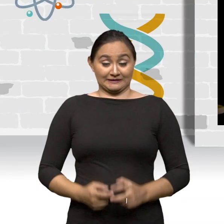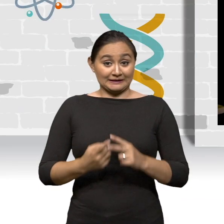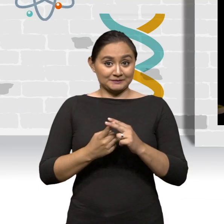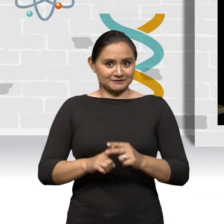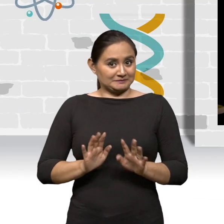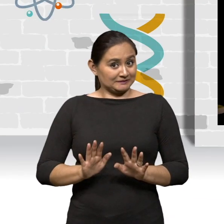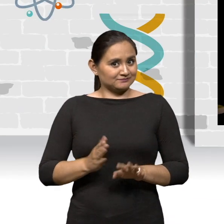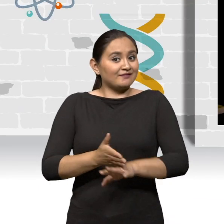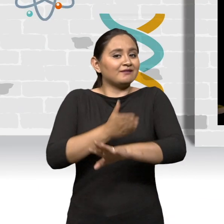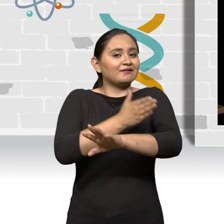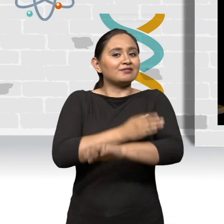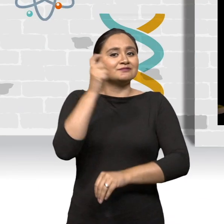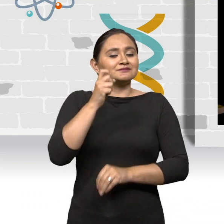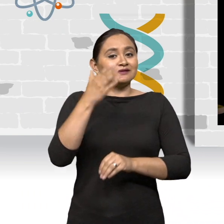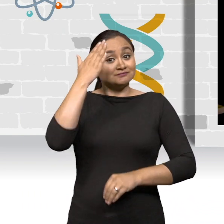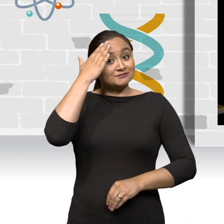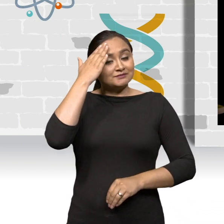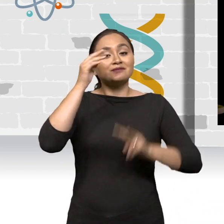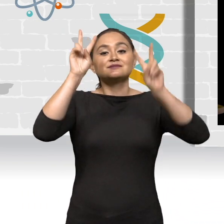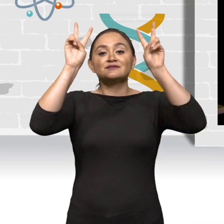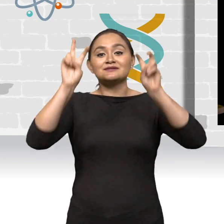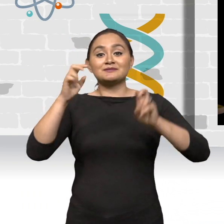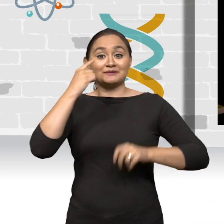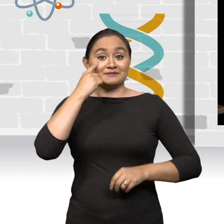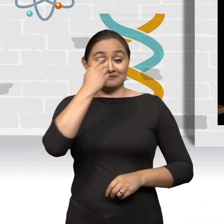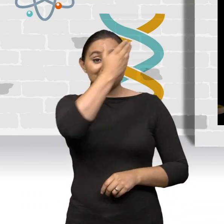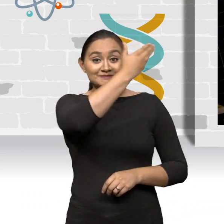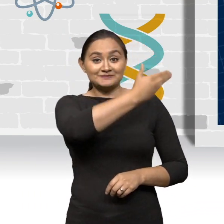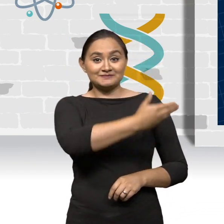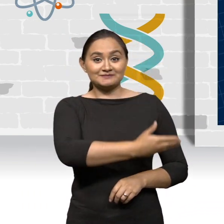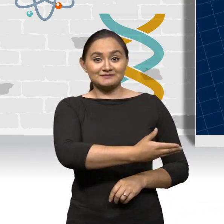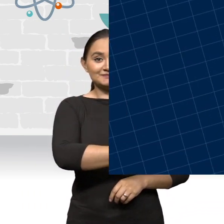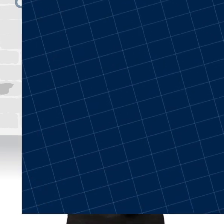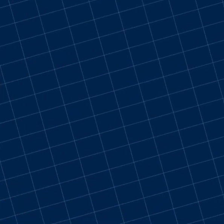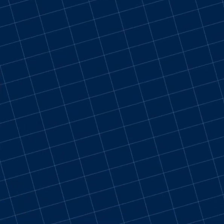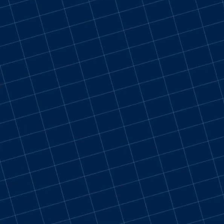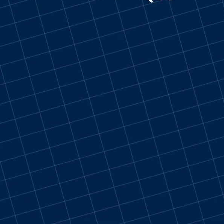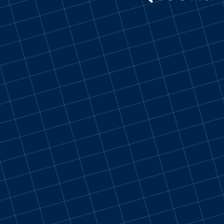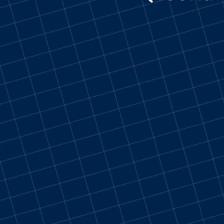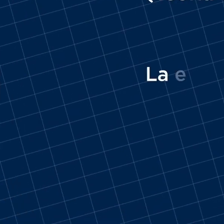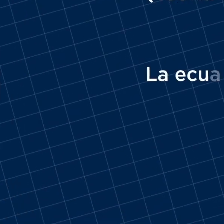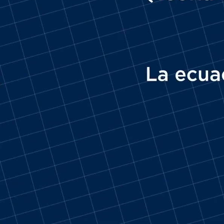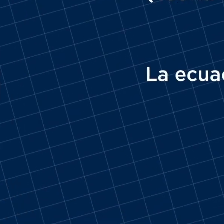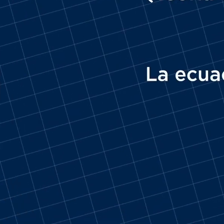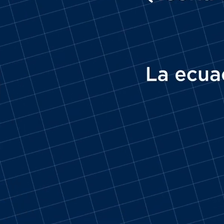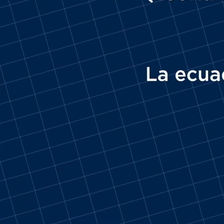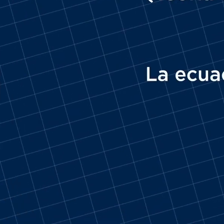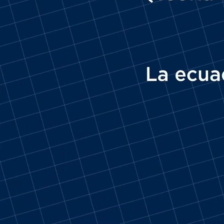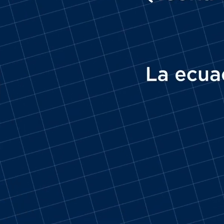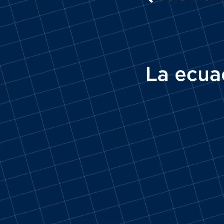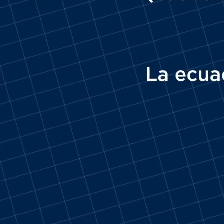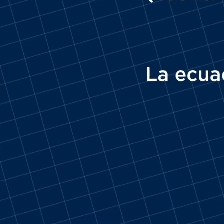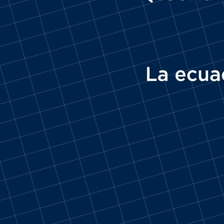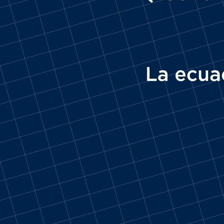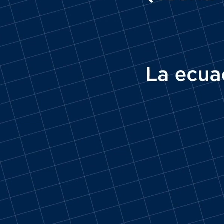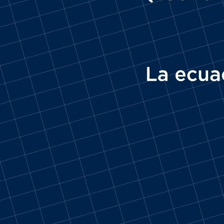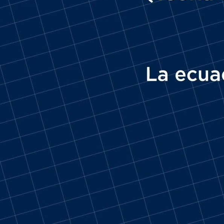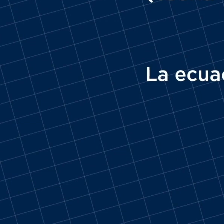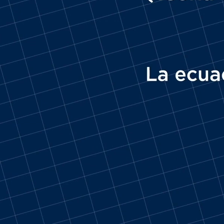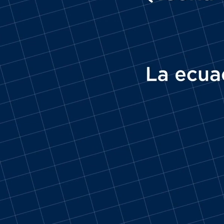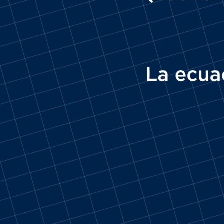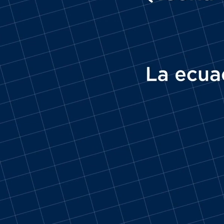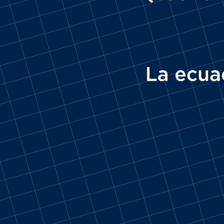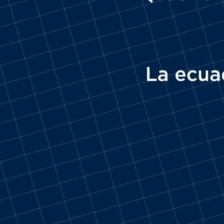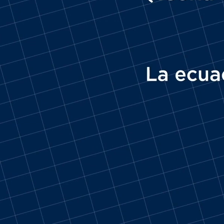Para comenzar, debes tener un conocimiento previo sobre Las propiedades de los gases, especialmente la teoría cinética,